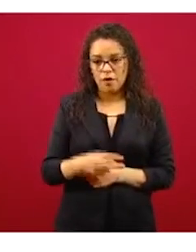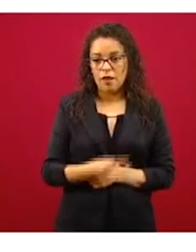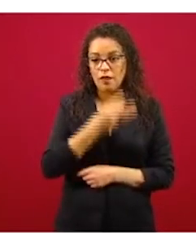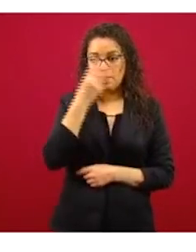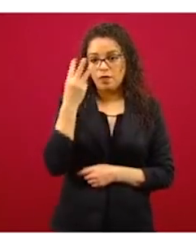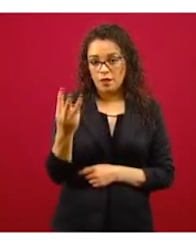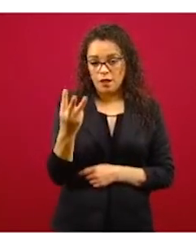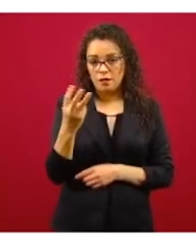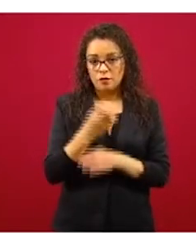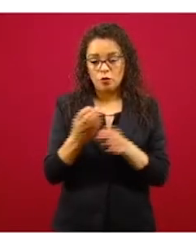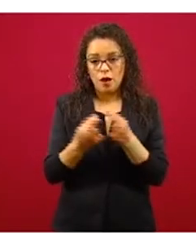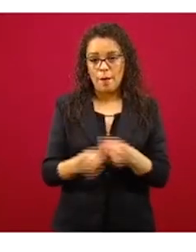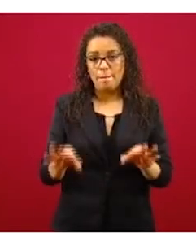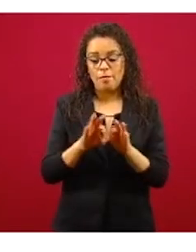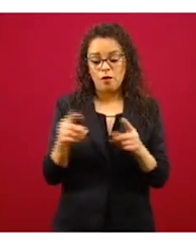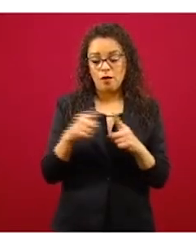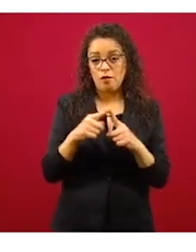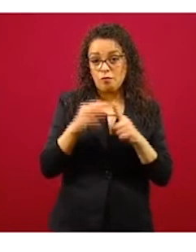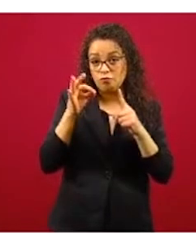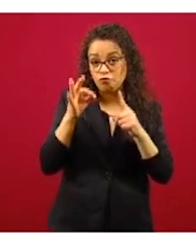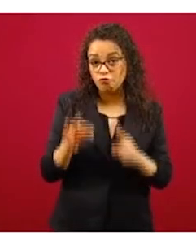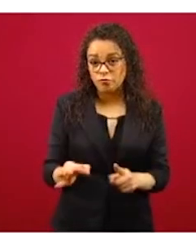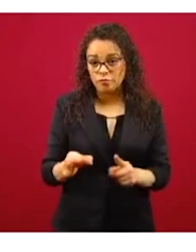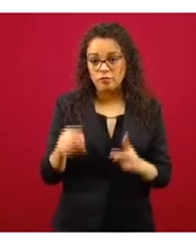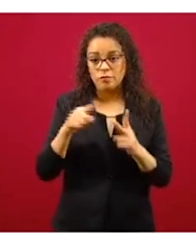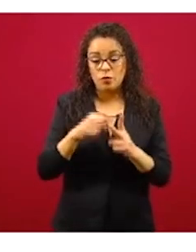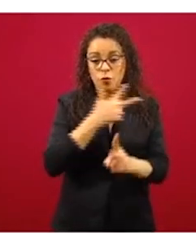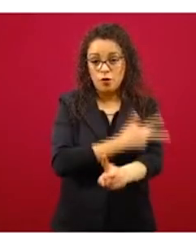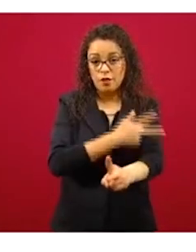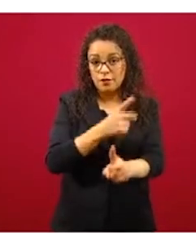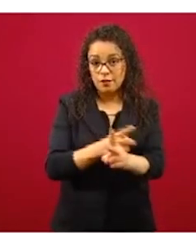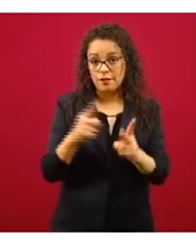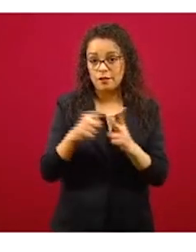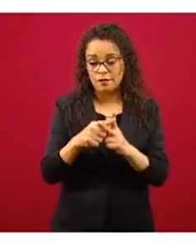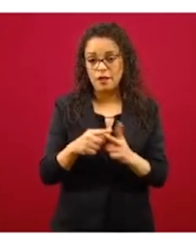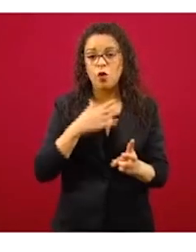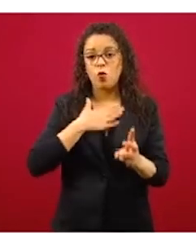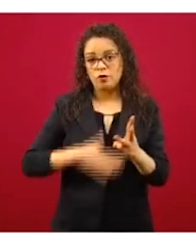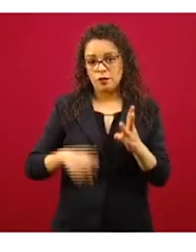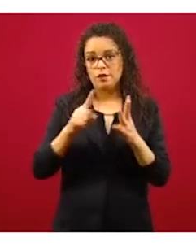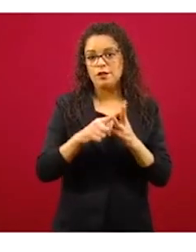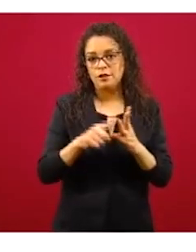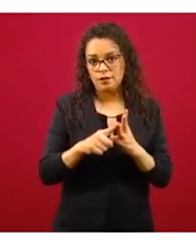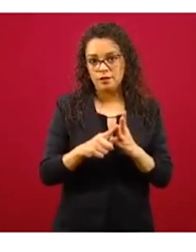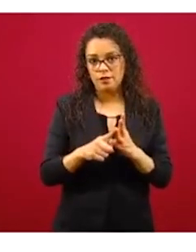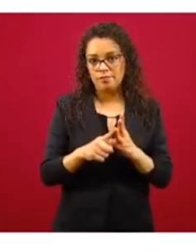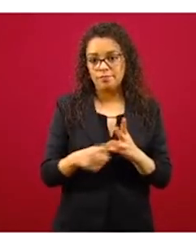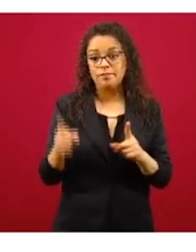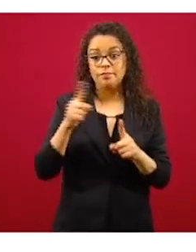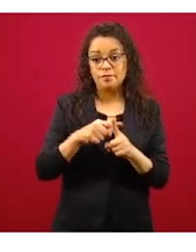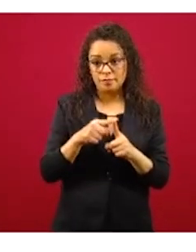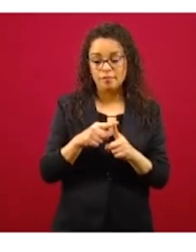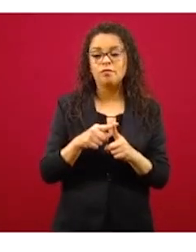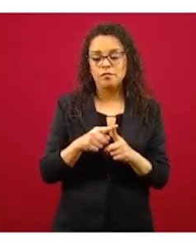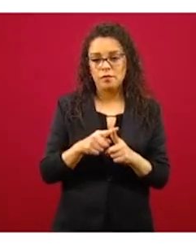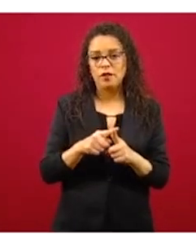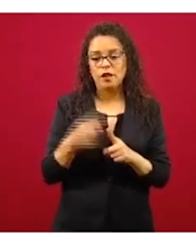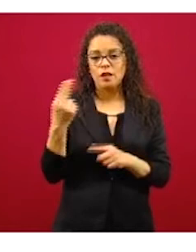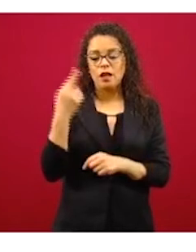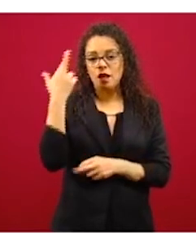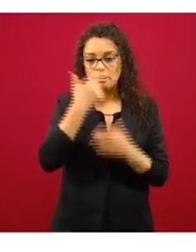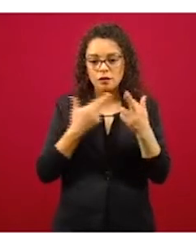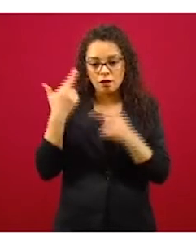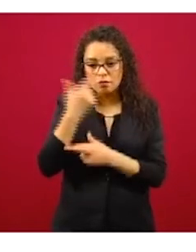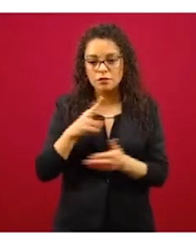honestidad y justicia. Eficiencia porque fueron 18 días de registro, validación y dispersión. La suma